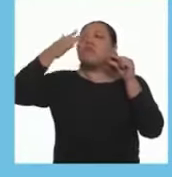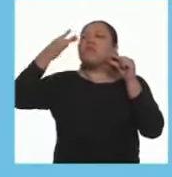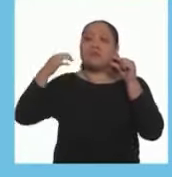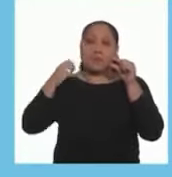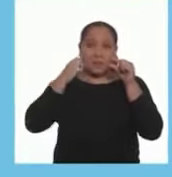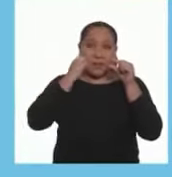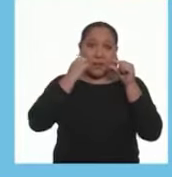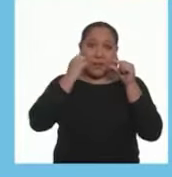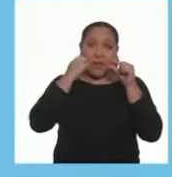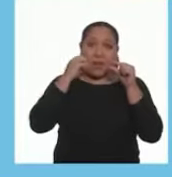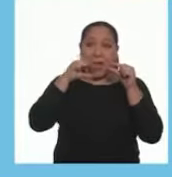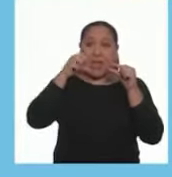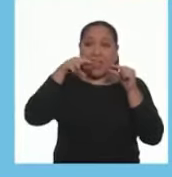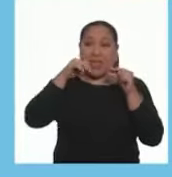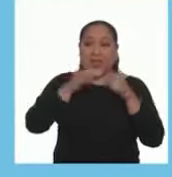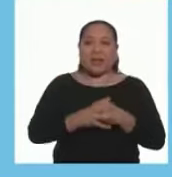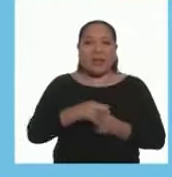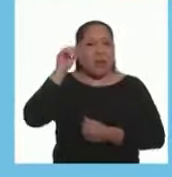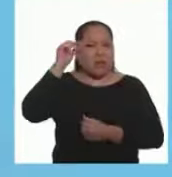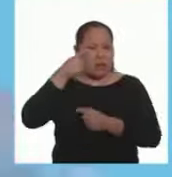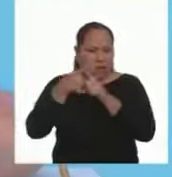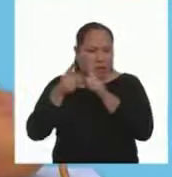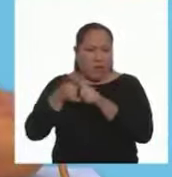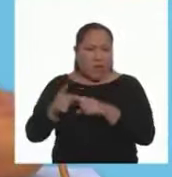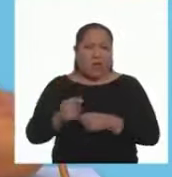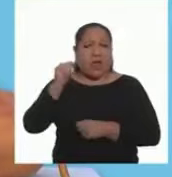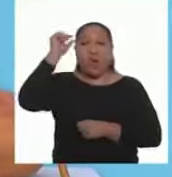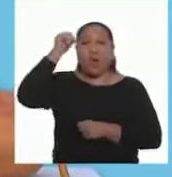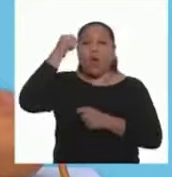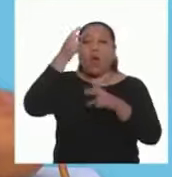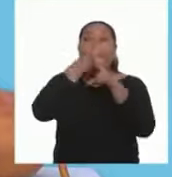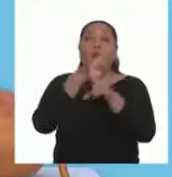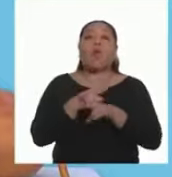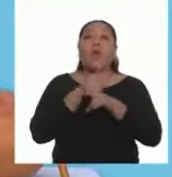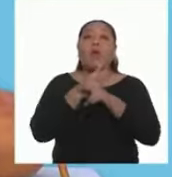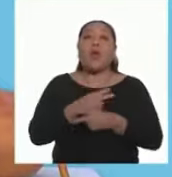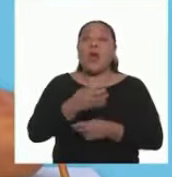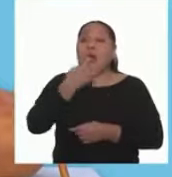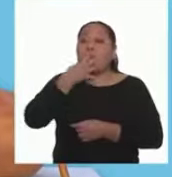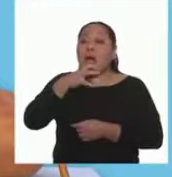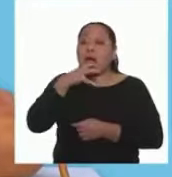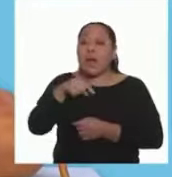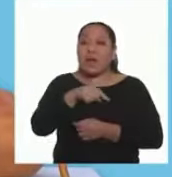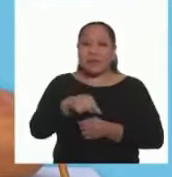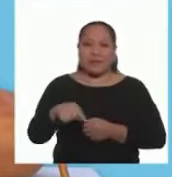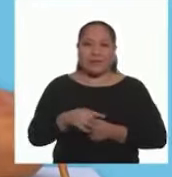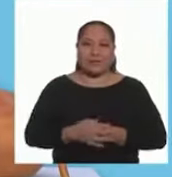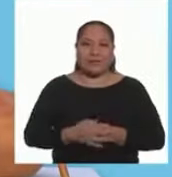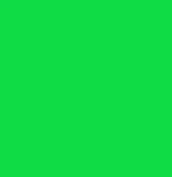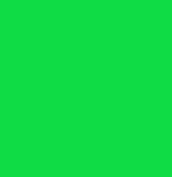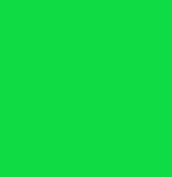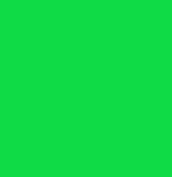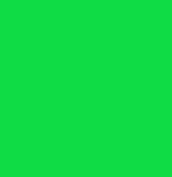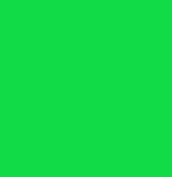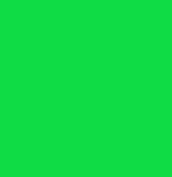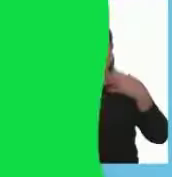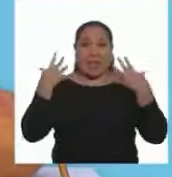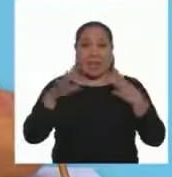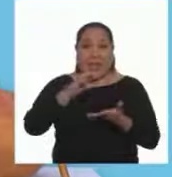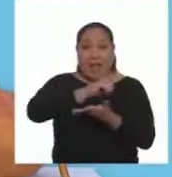de la canela Entre otros Recuerden siempre tener cuidado con las cosas calientes